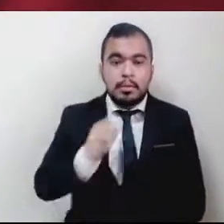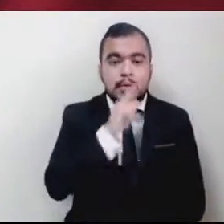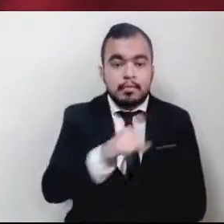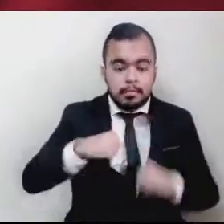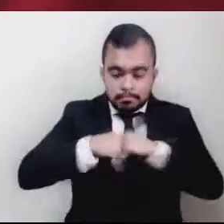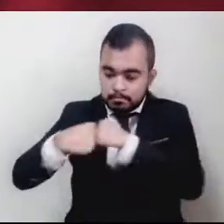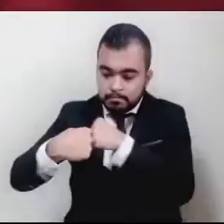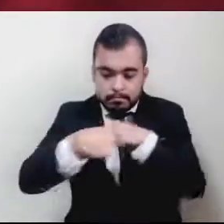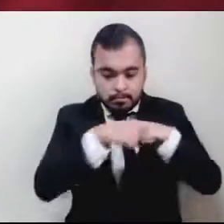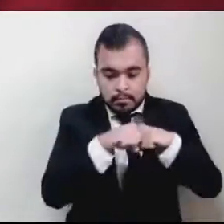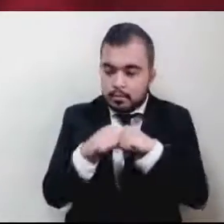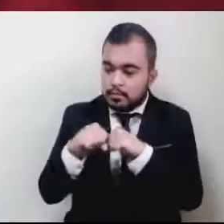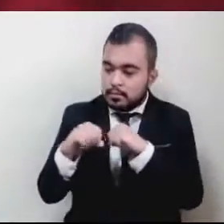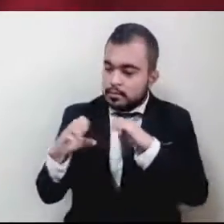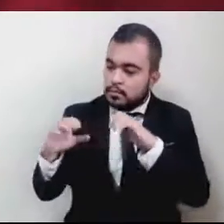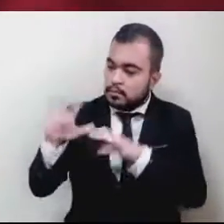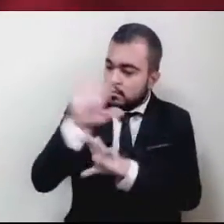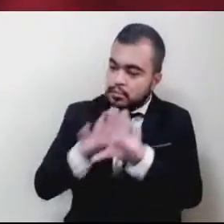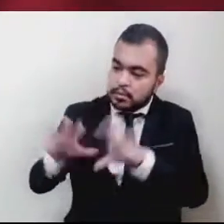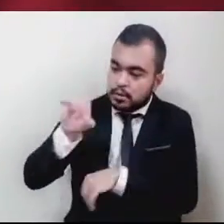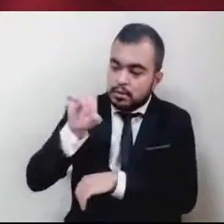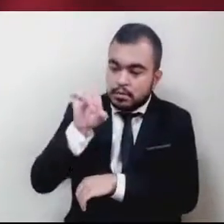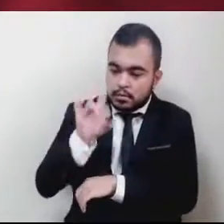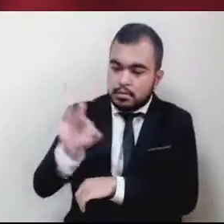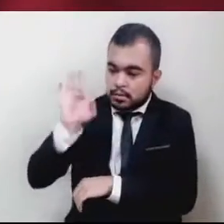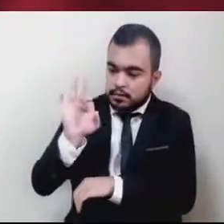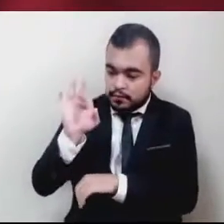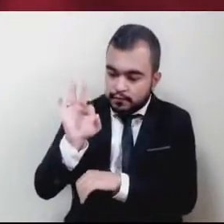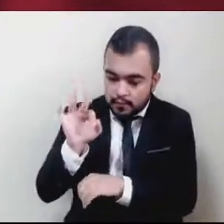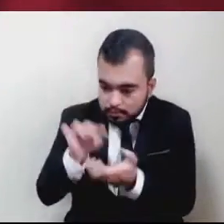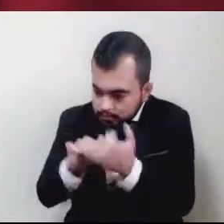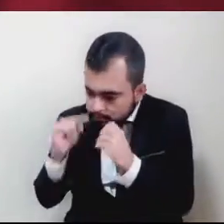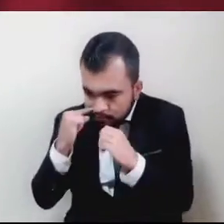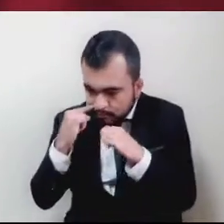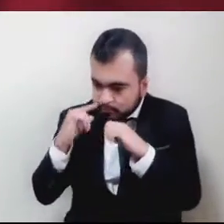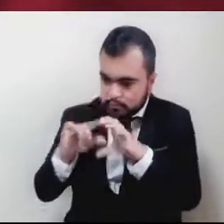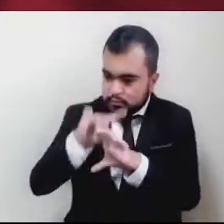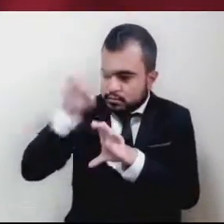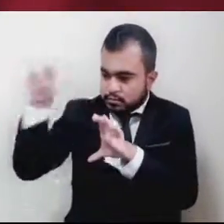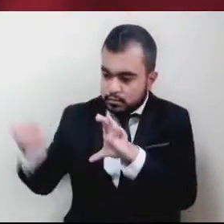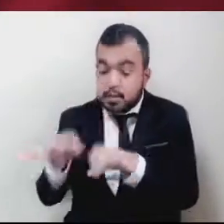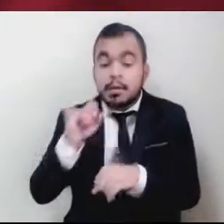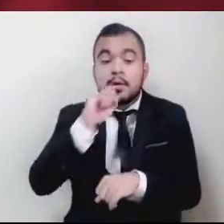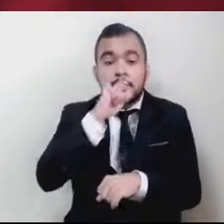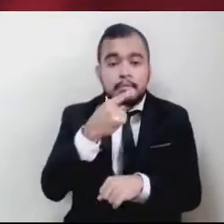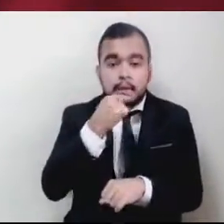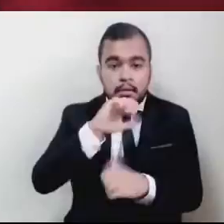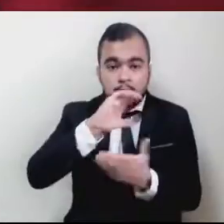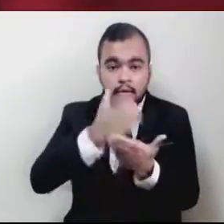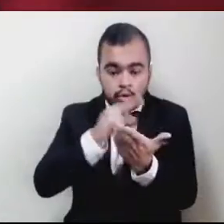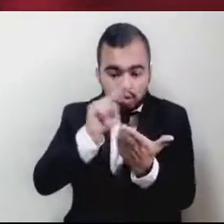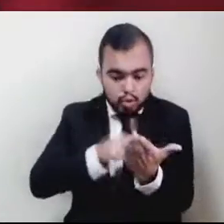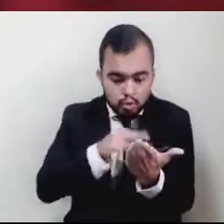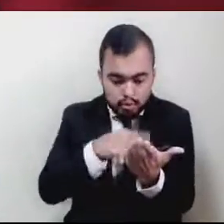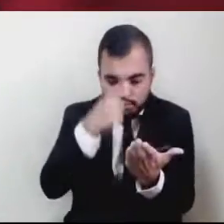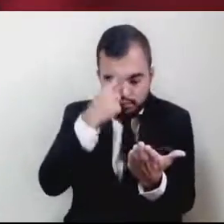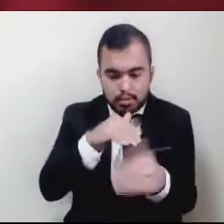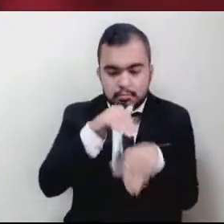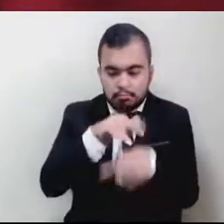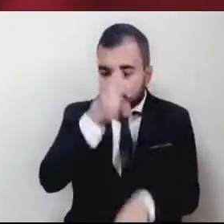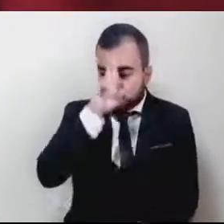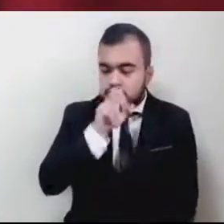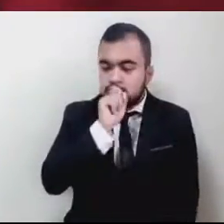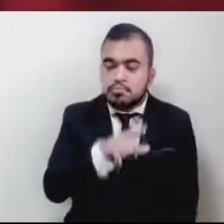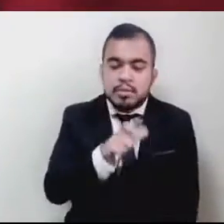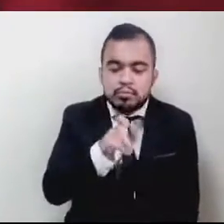Distrito Federal, FIS. Y para que celebren los contratos y los convenios necesarios para adherirse a los mecanismos de pago de los financiamientos